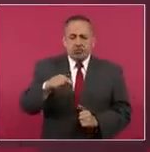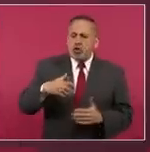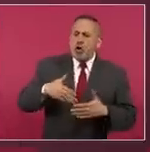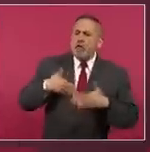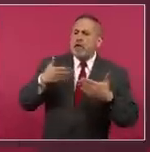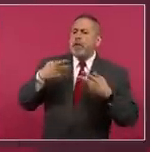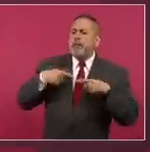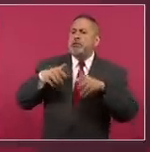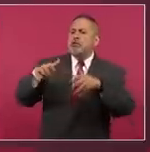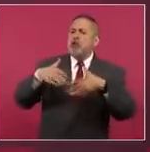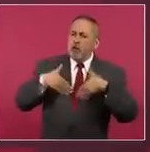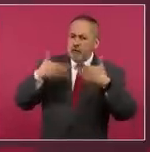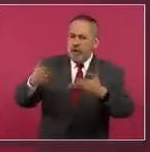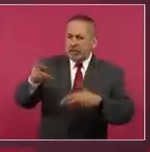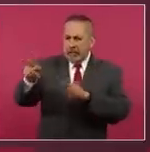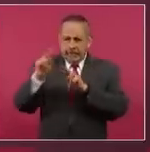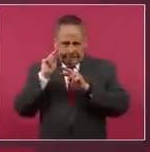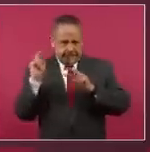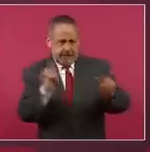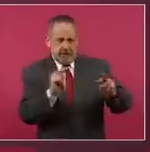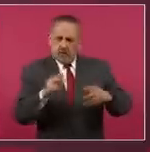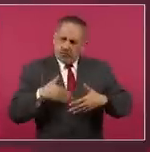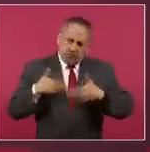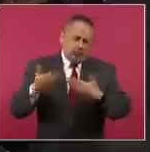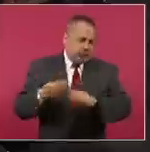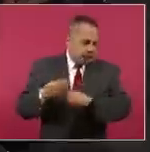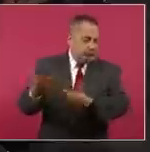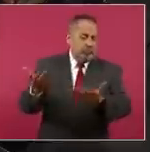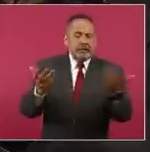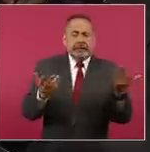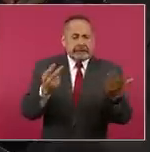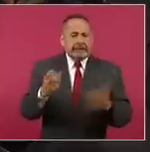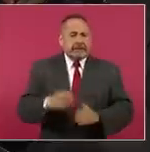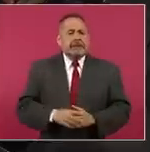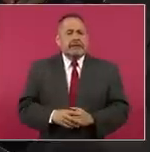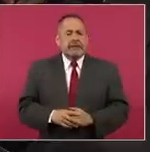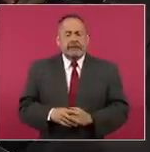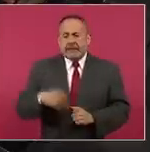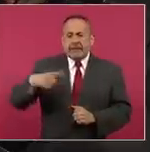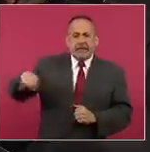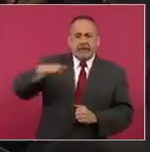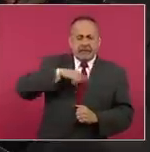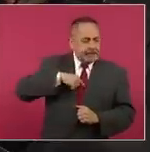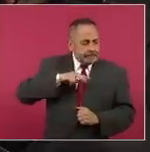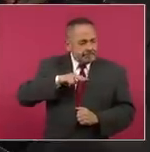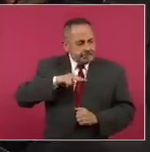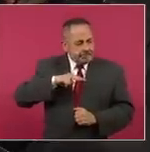que va a saber al final,